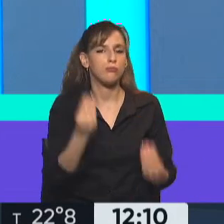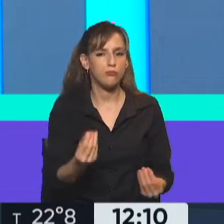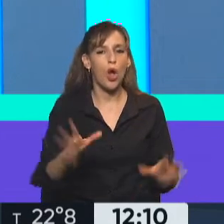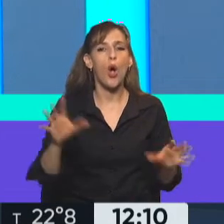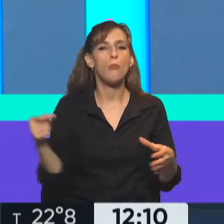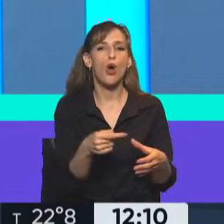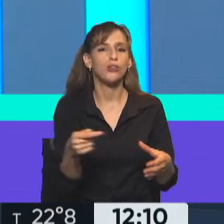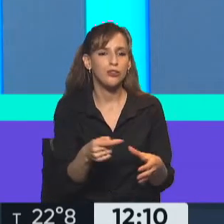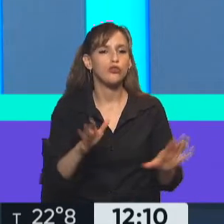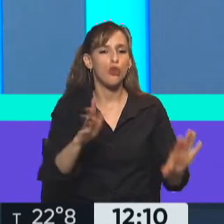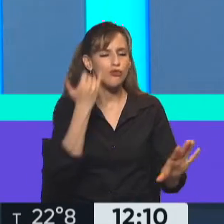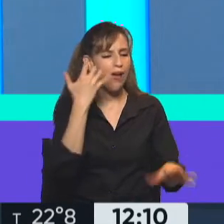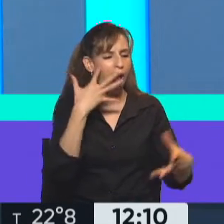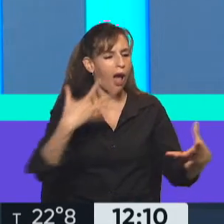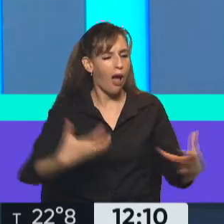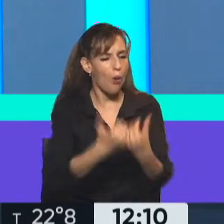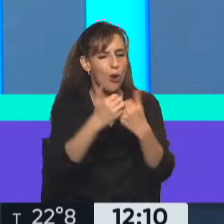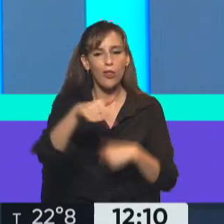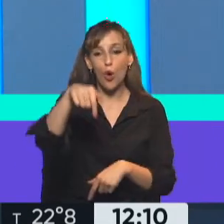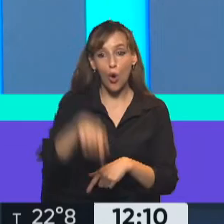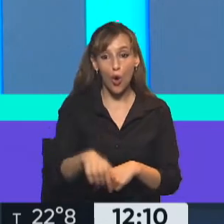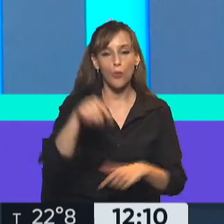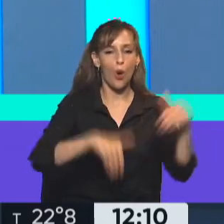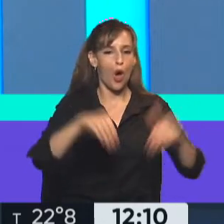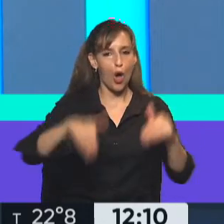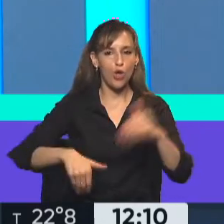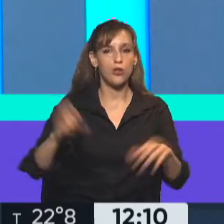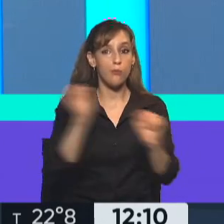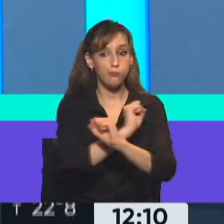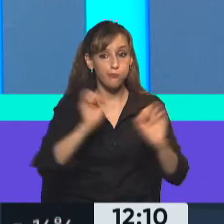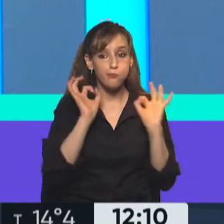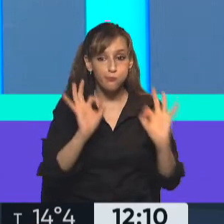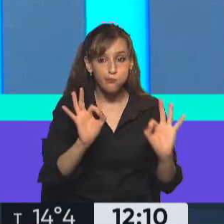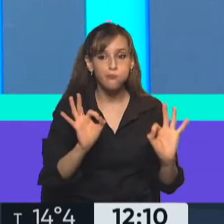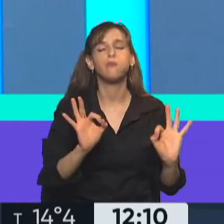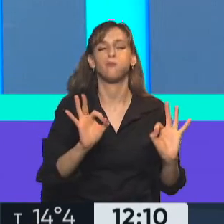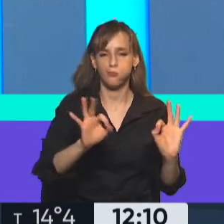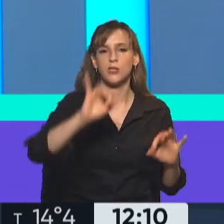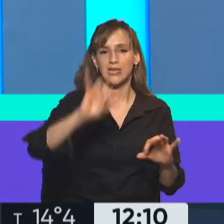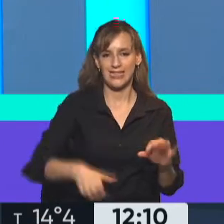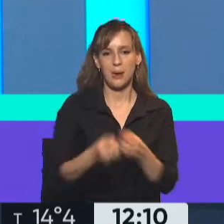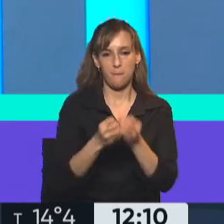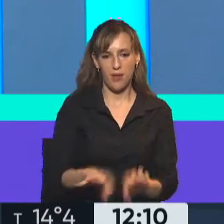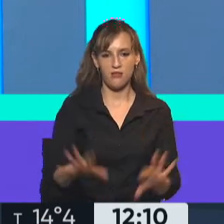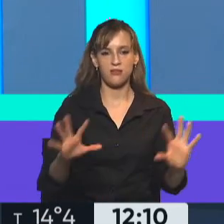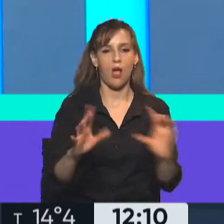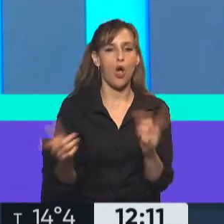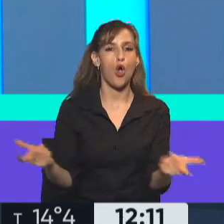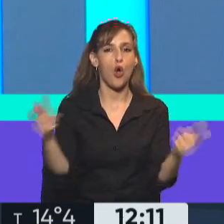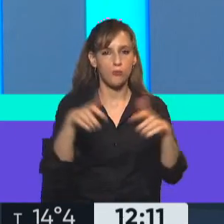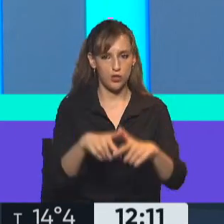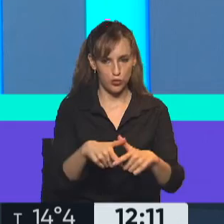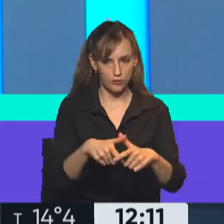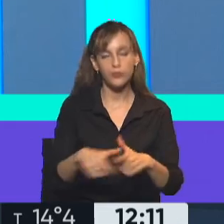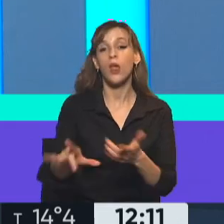conformación de esta comisión de medio ambiente, que hoy termina de votarse y de formalmente comenzar a funcionar. En la Cámara